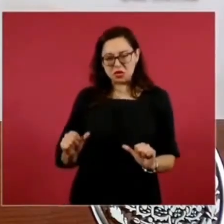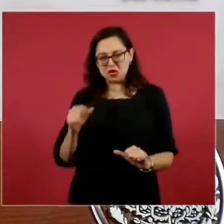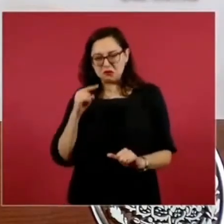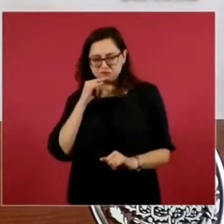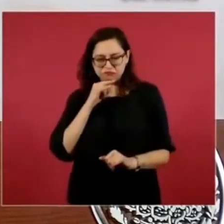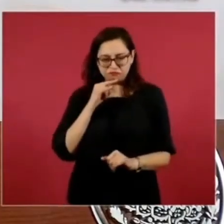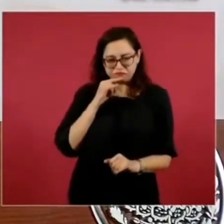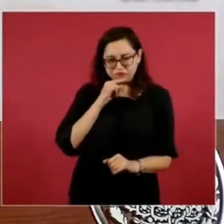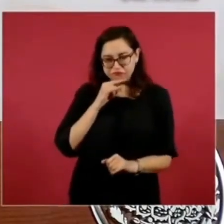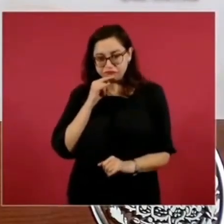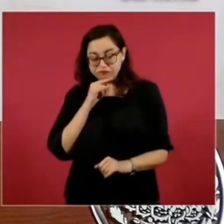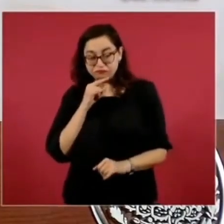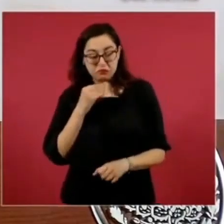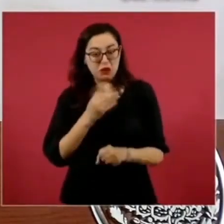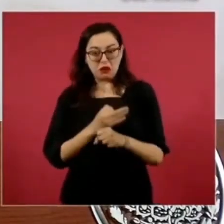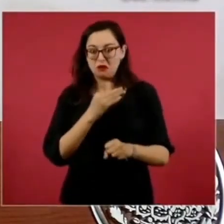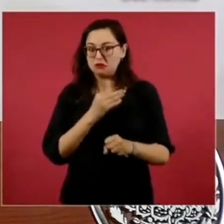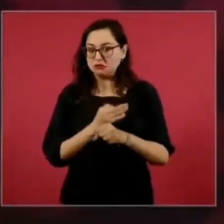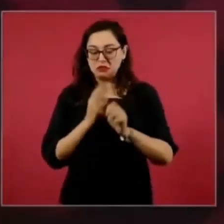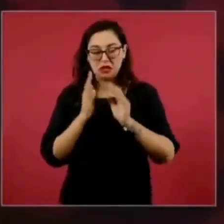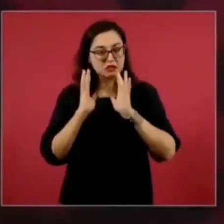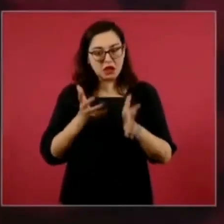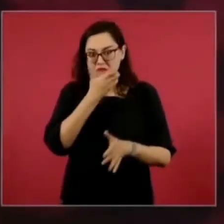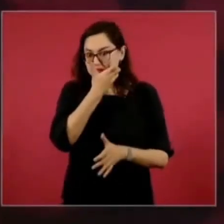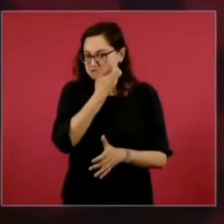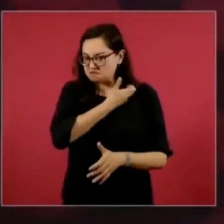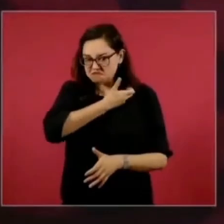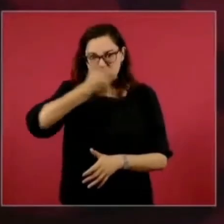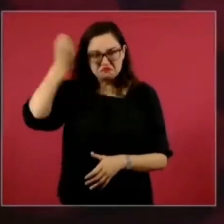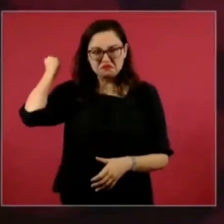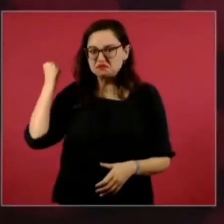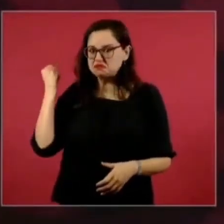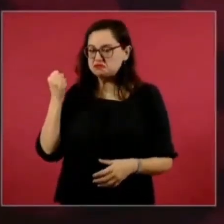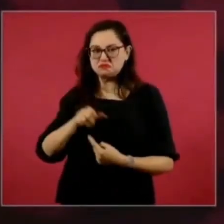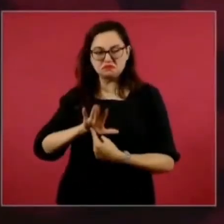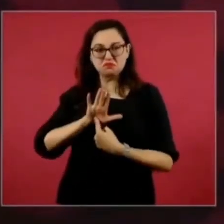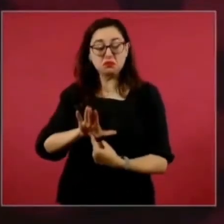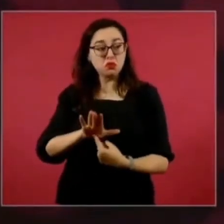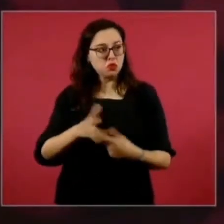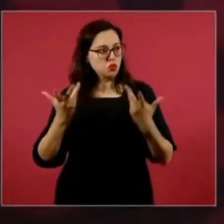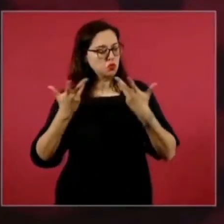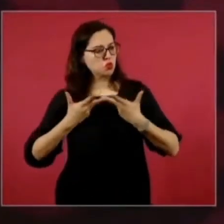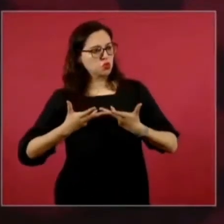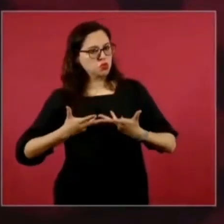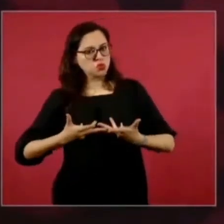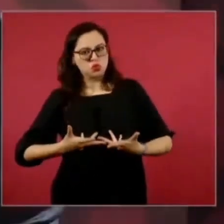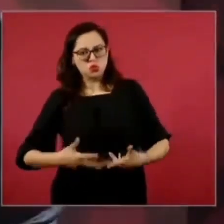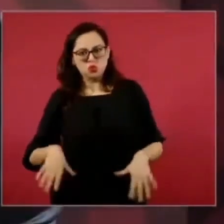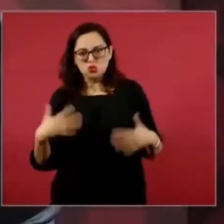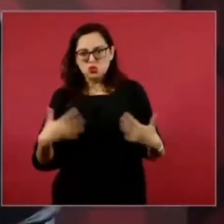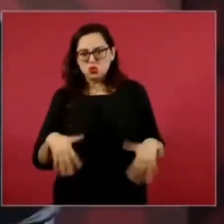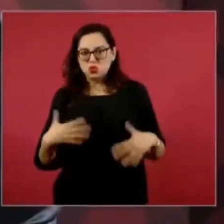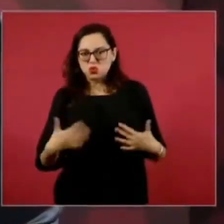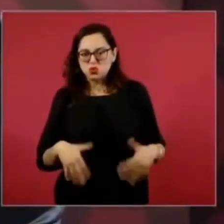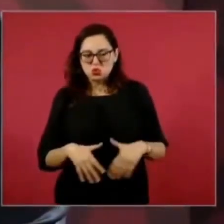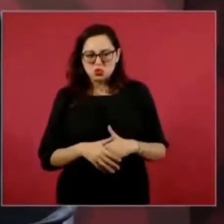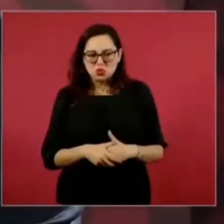descarados, están queriendo